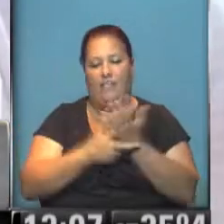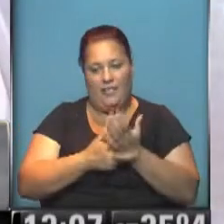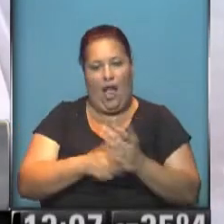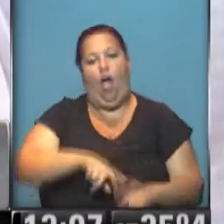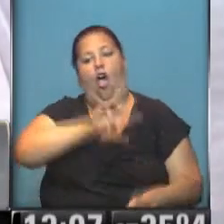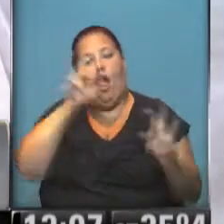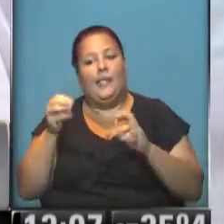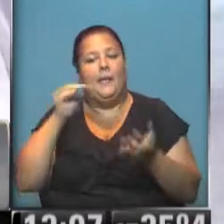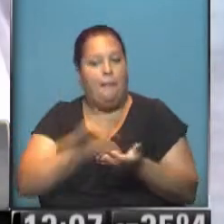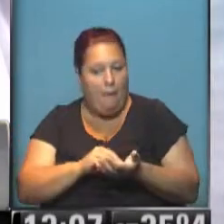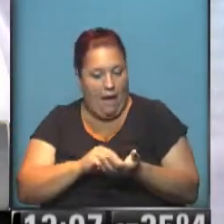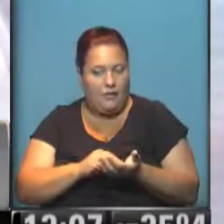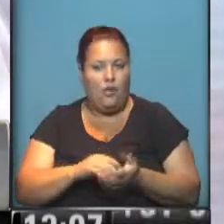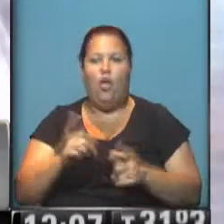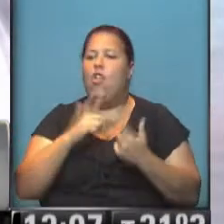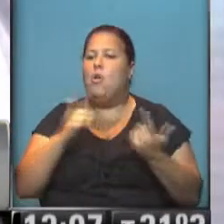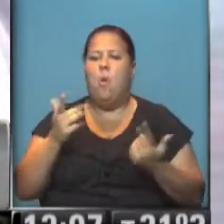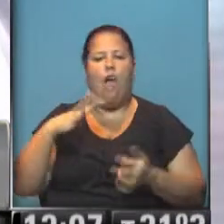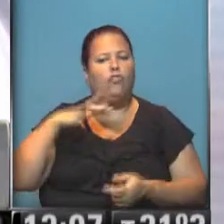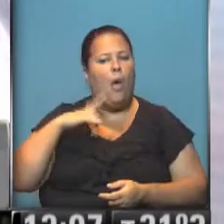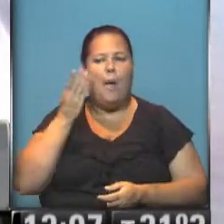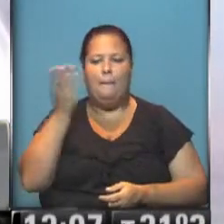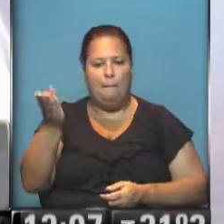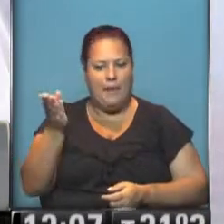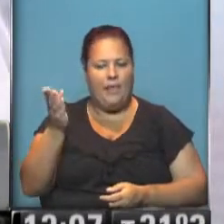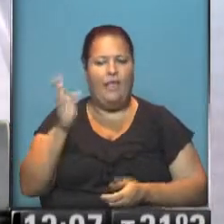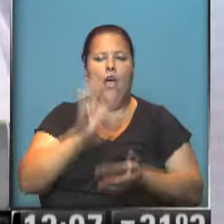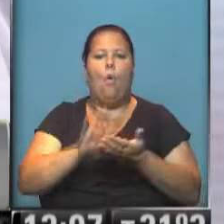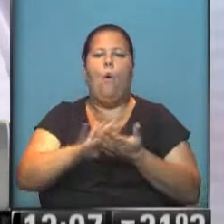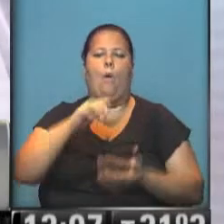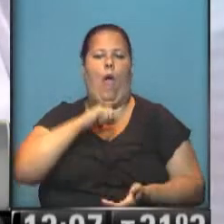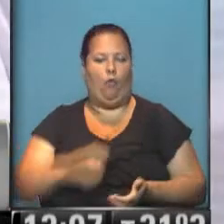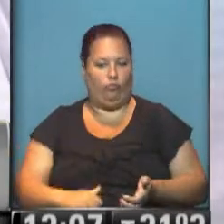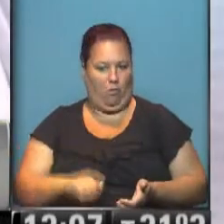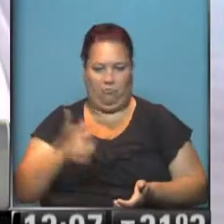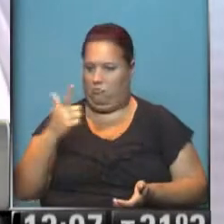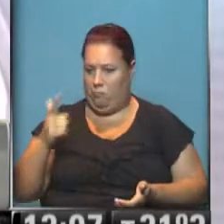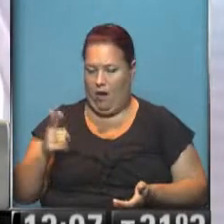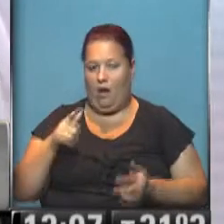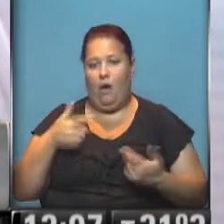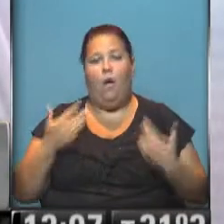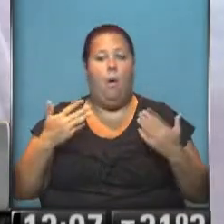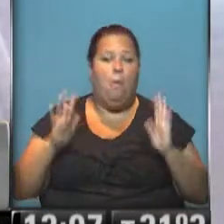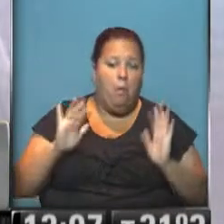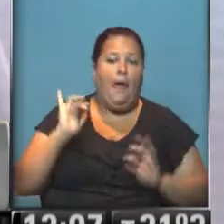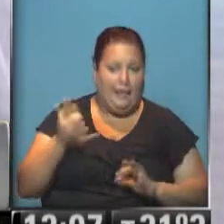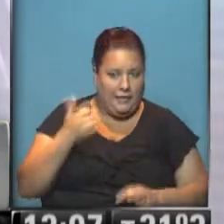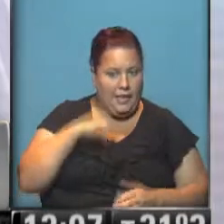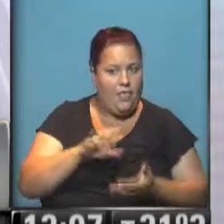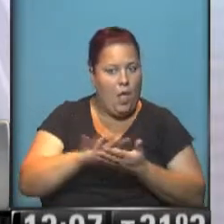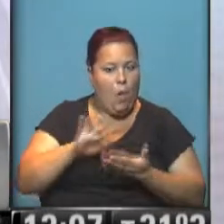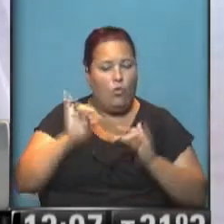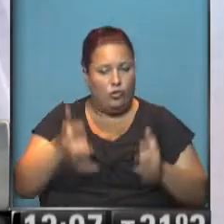cuestión más que aclaró, no hay pedido todavía de una reautopsia. Esto puede pasar, sí. De hecho,